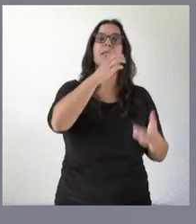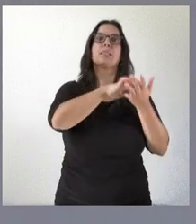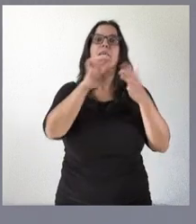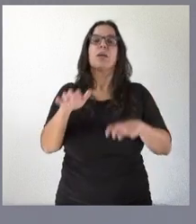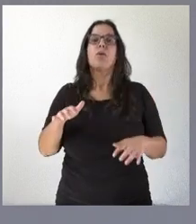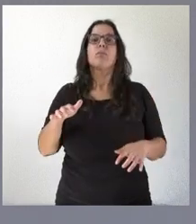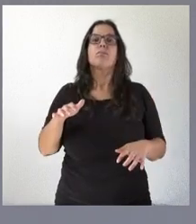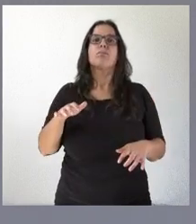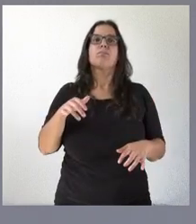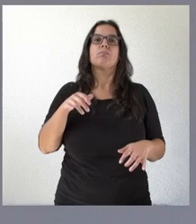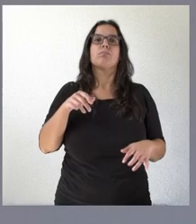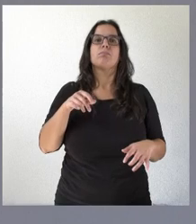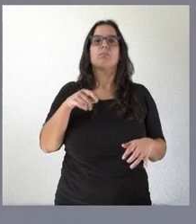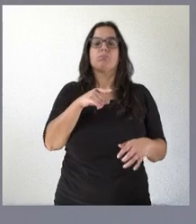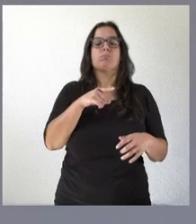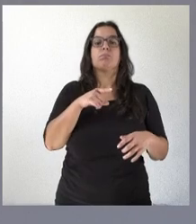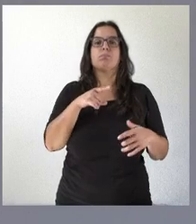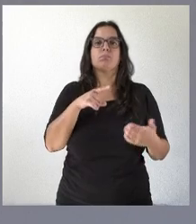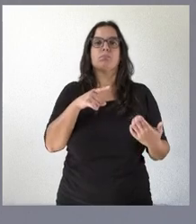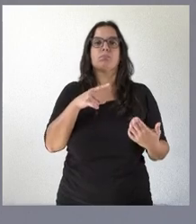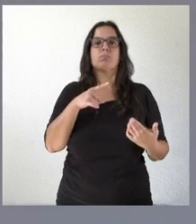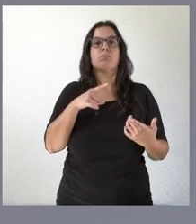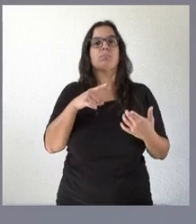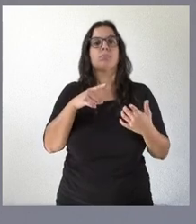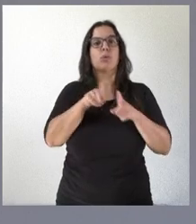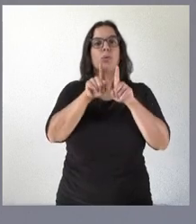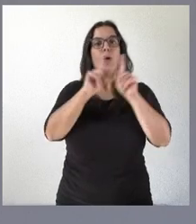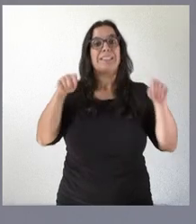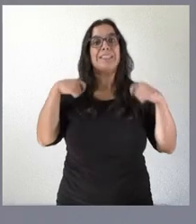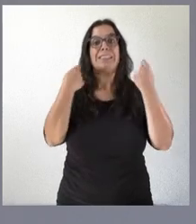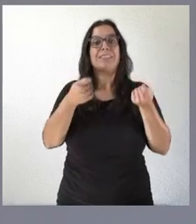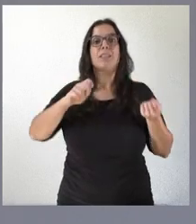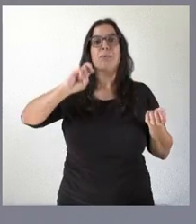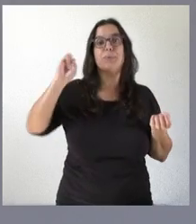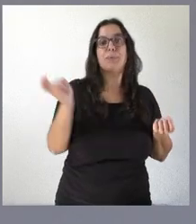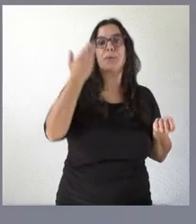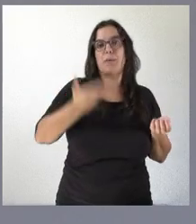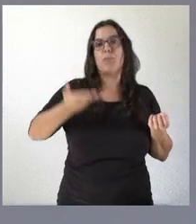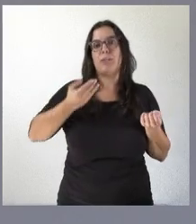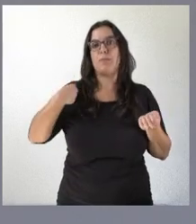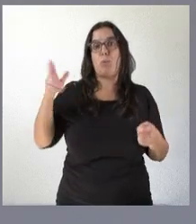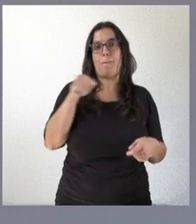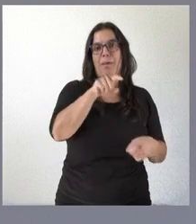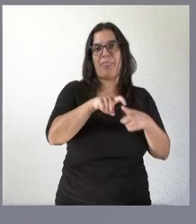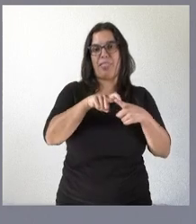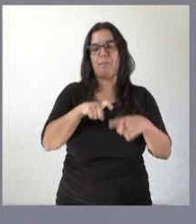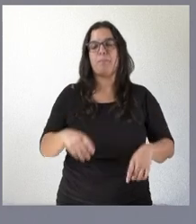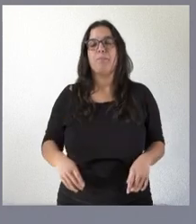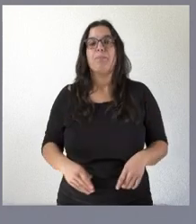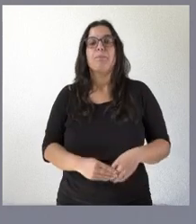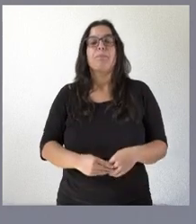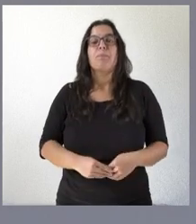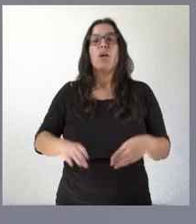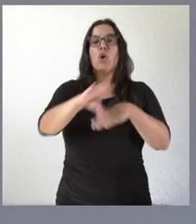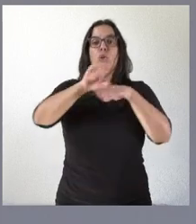elemento de biodiversidad esencial para nuestra comunidad como la trucha común. En el ámbito de la Consejería de